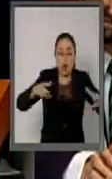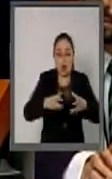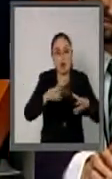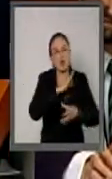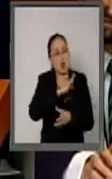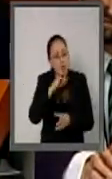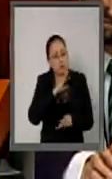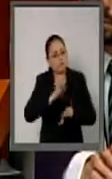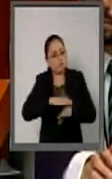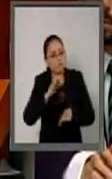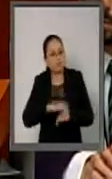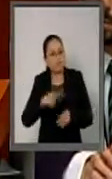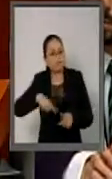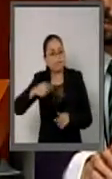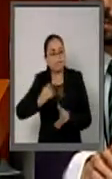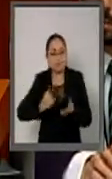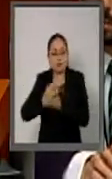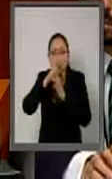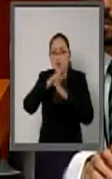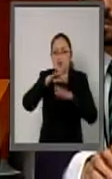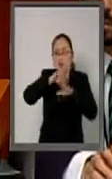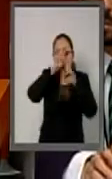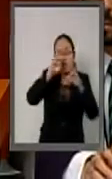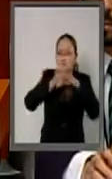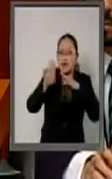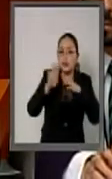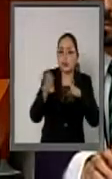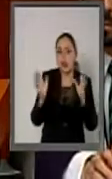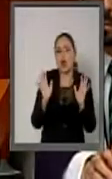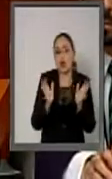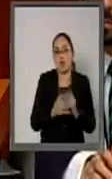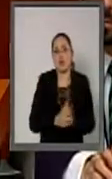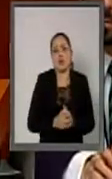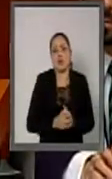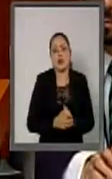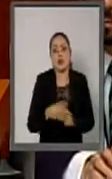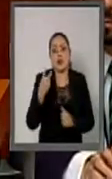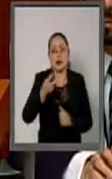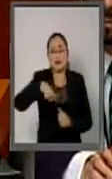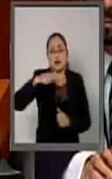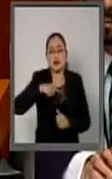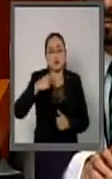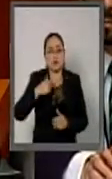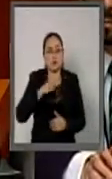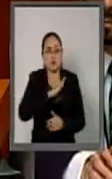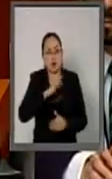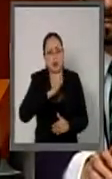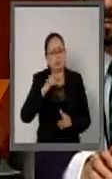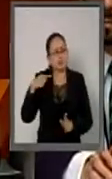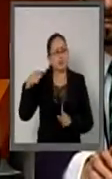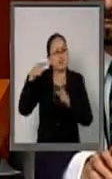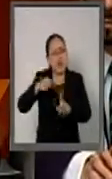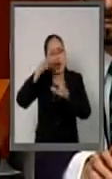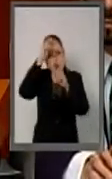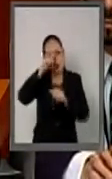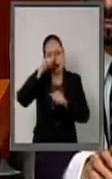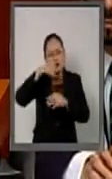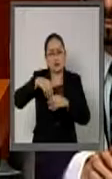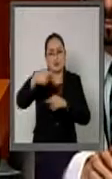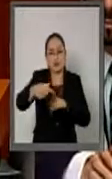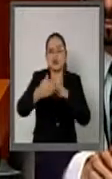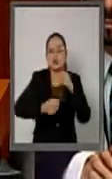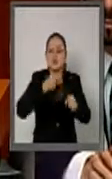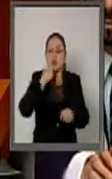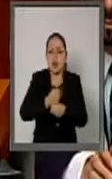la resolución en materia de migración, que es parte del proceso que nos llevará al Pacto Global de Migración del año que entra en